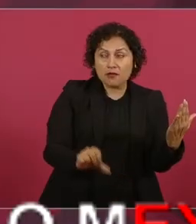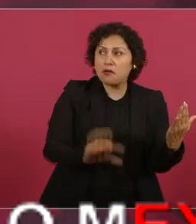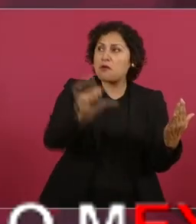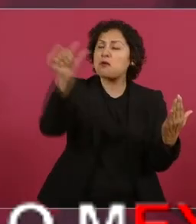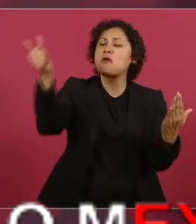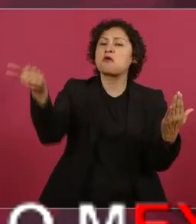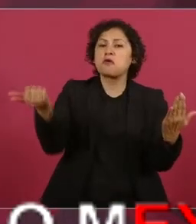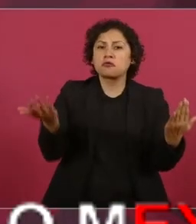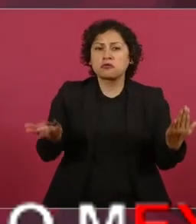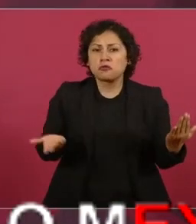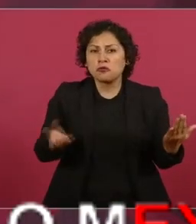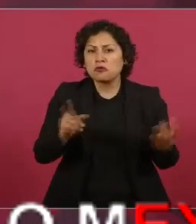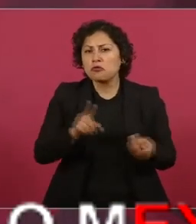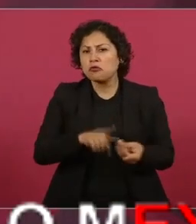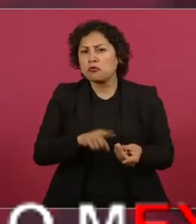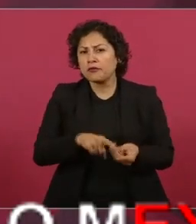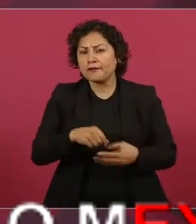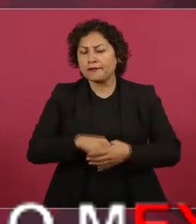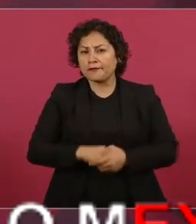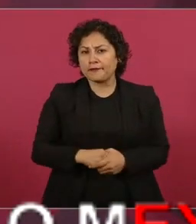hagan un ejercicio